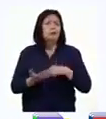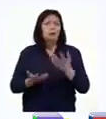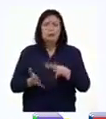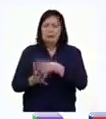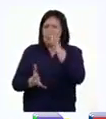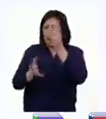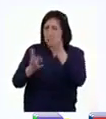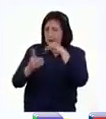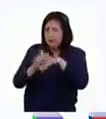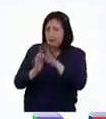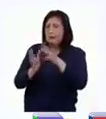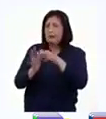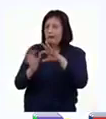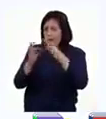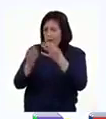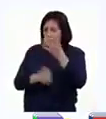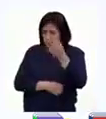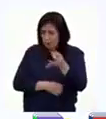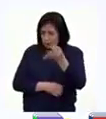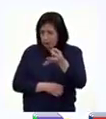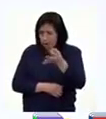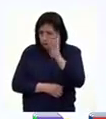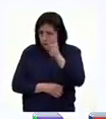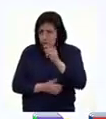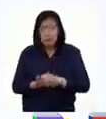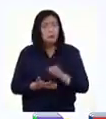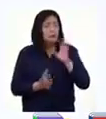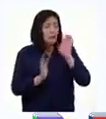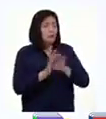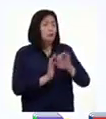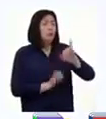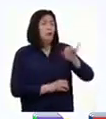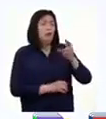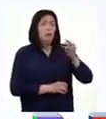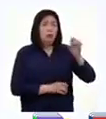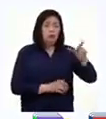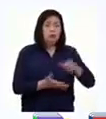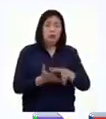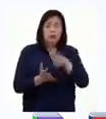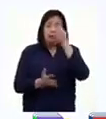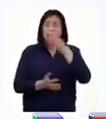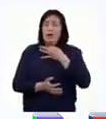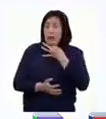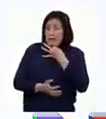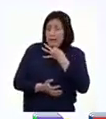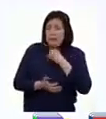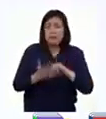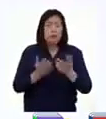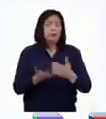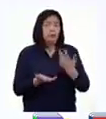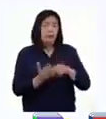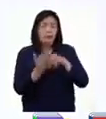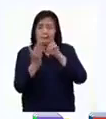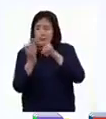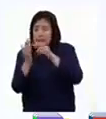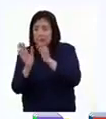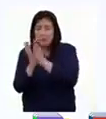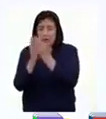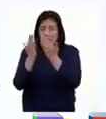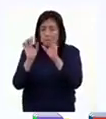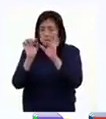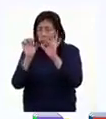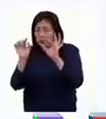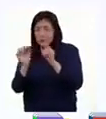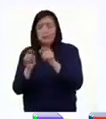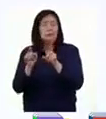que vamos aprendiendo de nuestra familia, ¿verdad, profesora? Como en el caso de Joseph, que aprendió de su abuelito no solo la habilidad para pintar retablos, sino